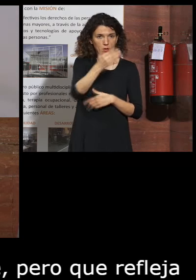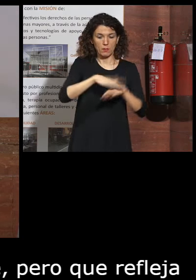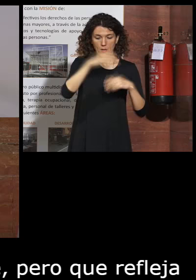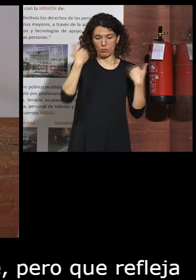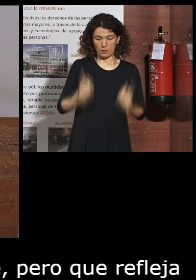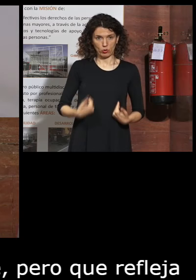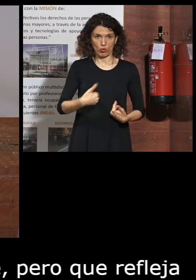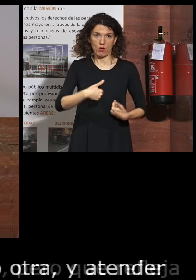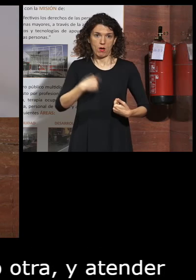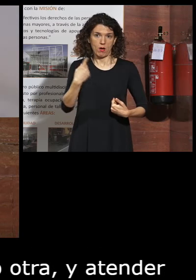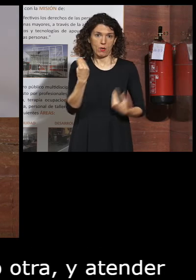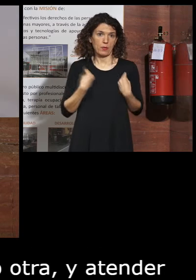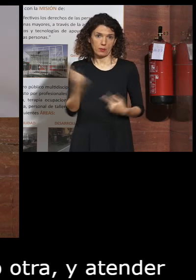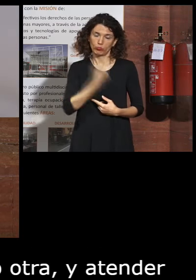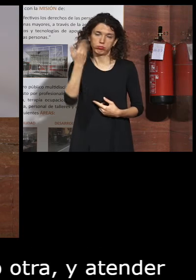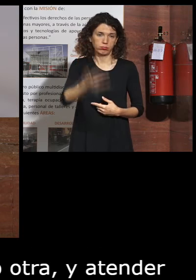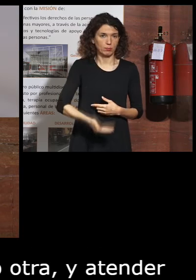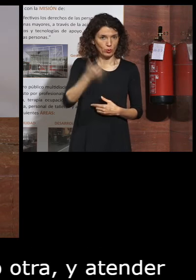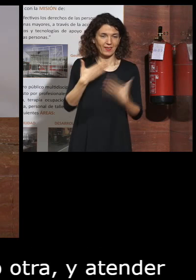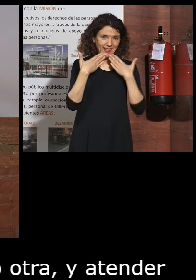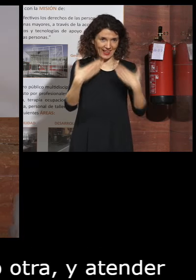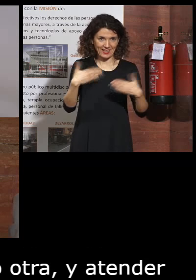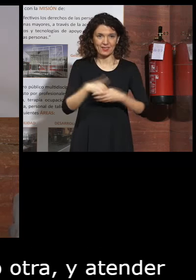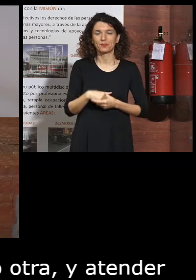persona sobre todo que vive sola muy bien gracias